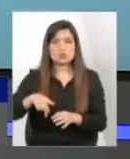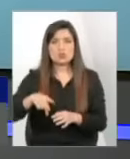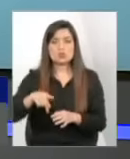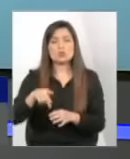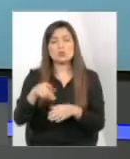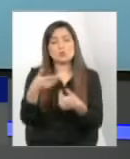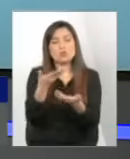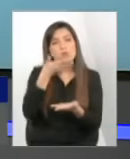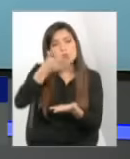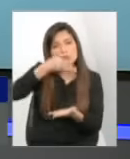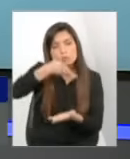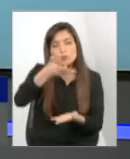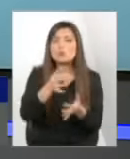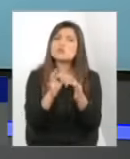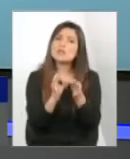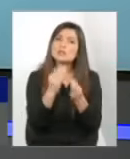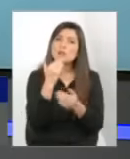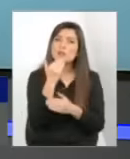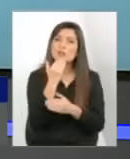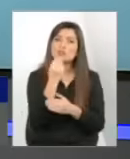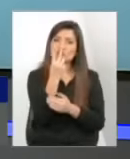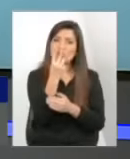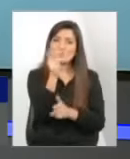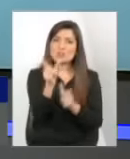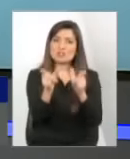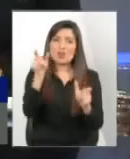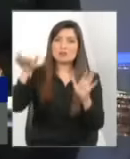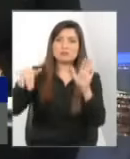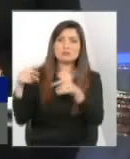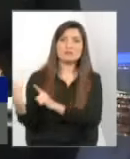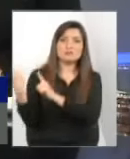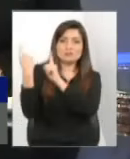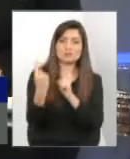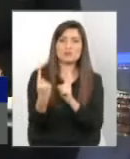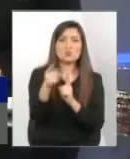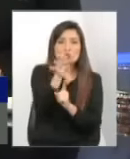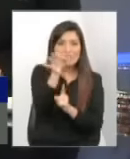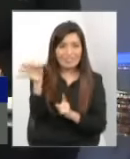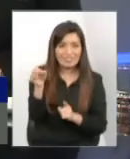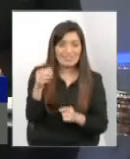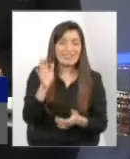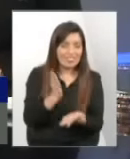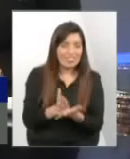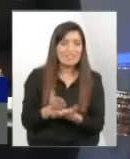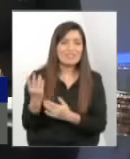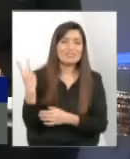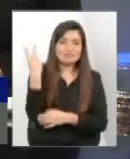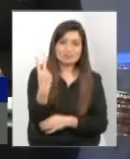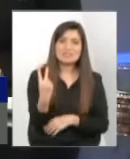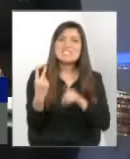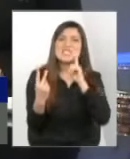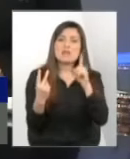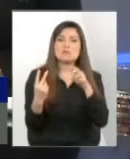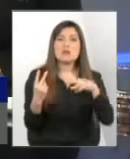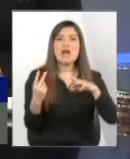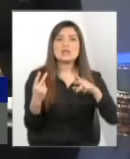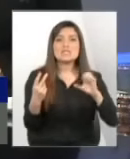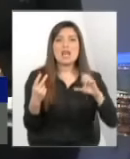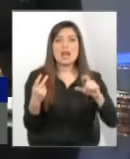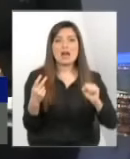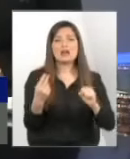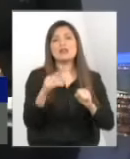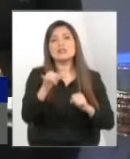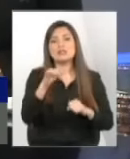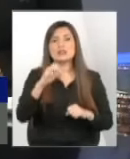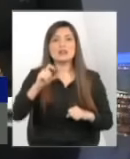testimonio muchas gracias por haber traído dos personas que insististe tú en que tenían que estar en el programa que es Marcela y Claudio así